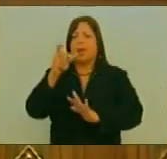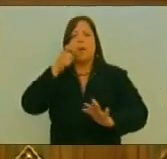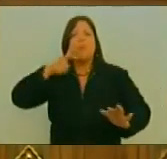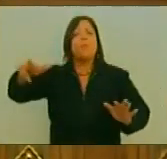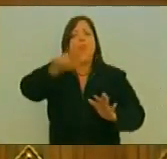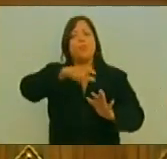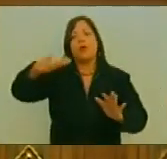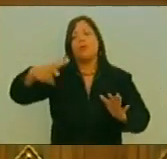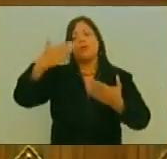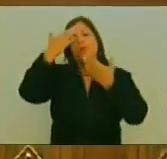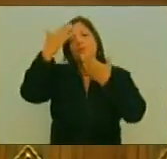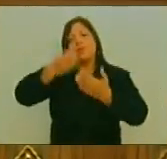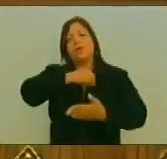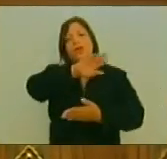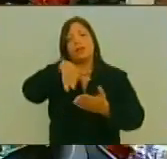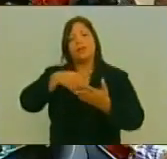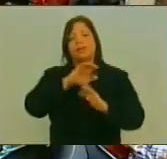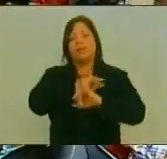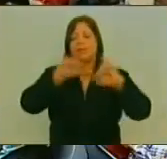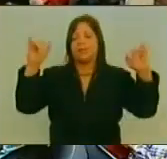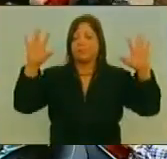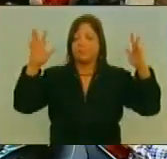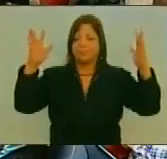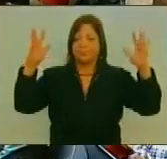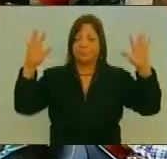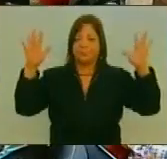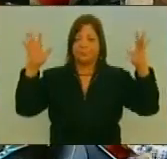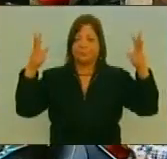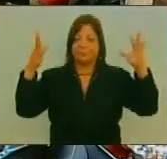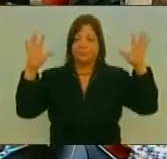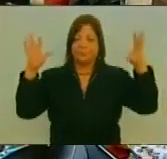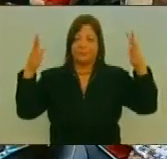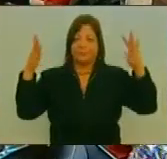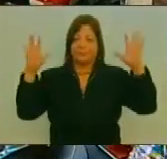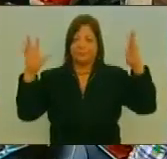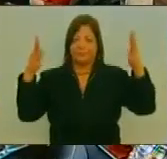Buenas tardes A todos y a todos Bueno,